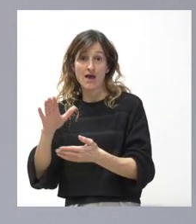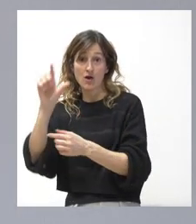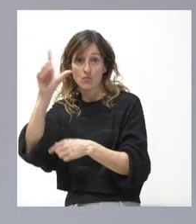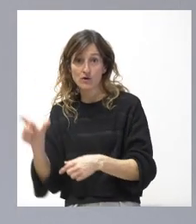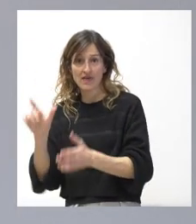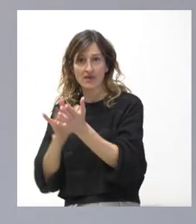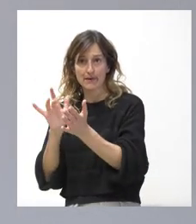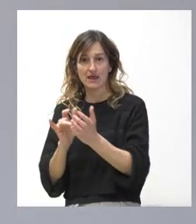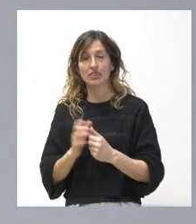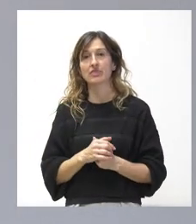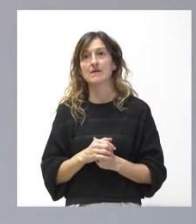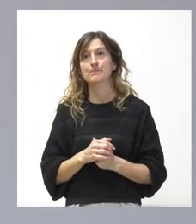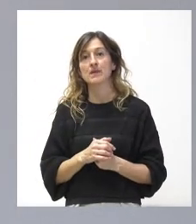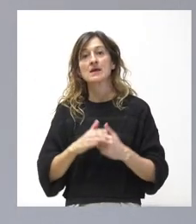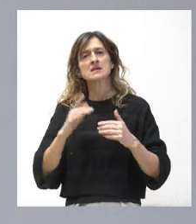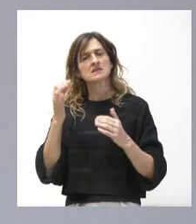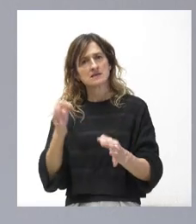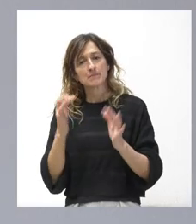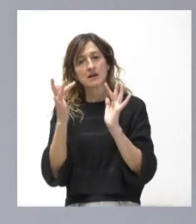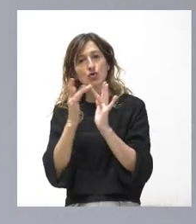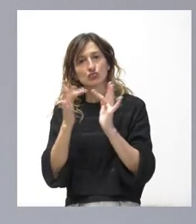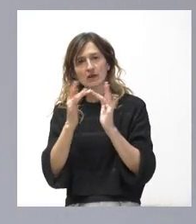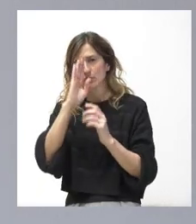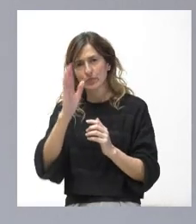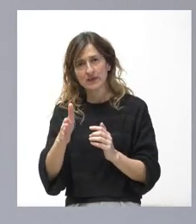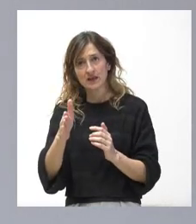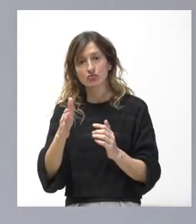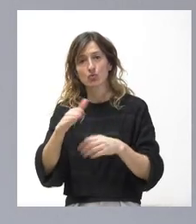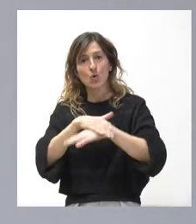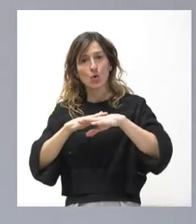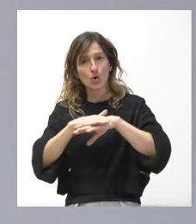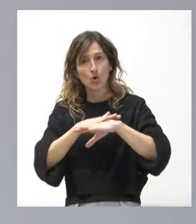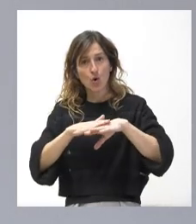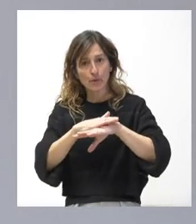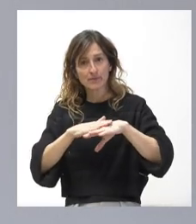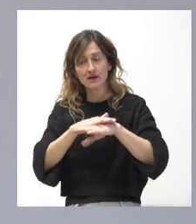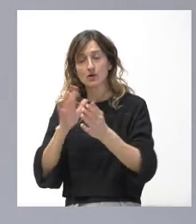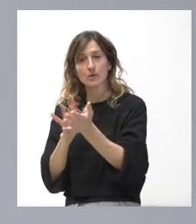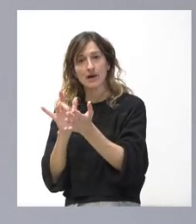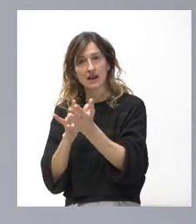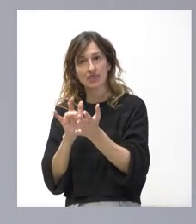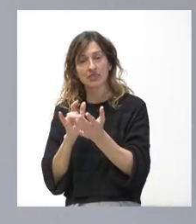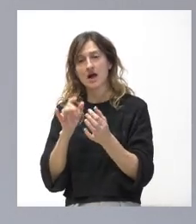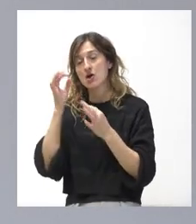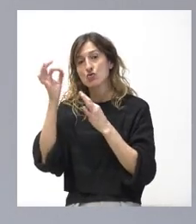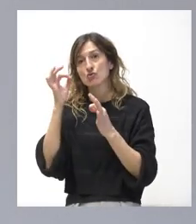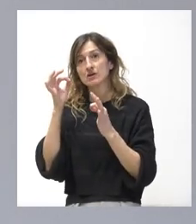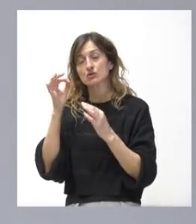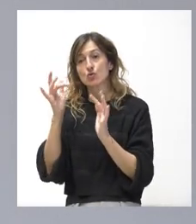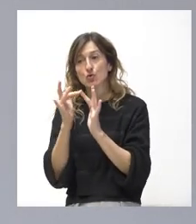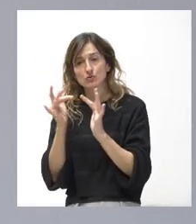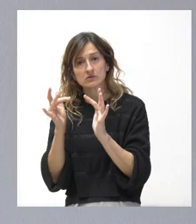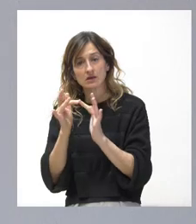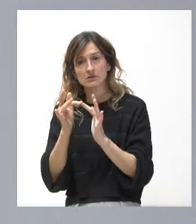sin perjuicio de que mantenemos un contacto, la Junta de Castilla en directo con el Gobierno de Valencia, en concreto contactos